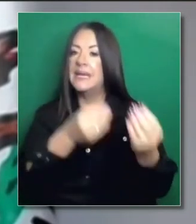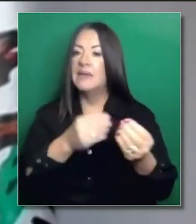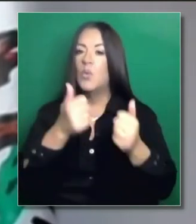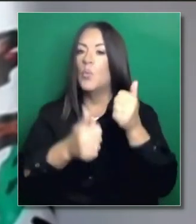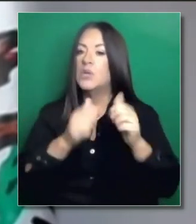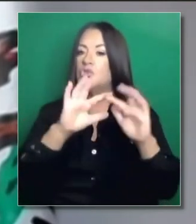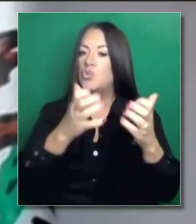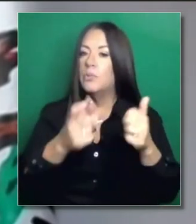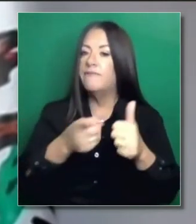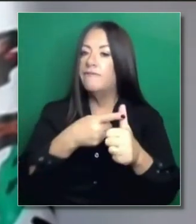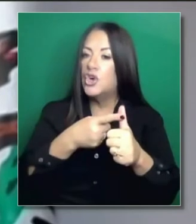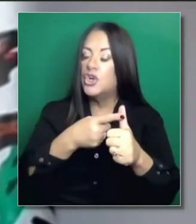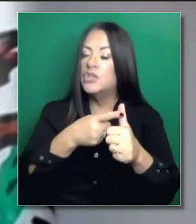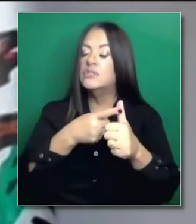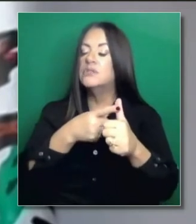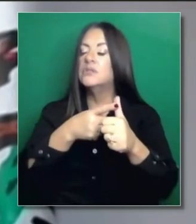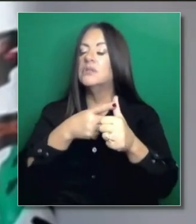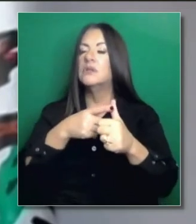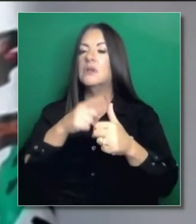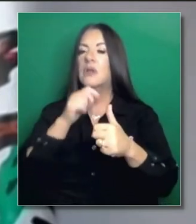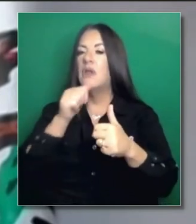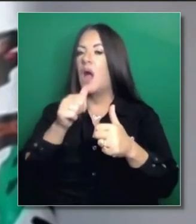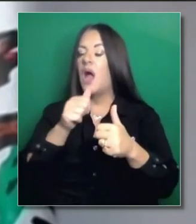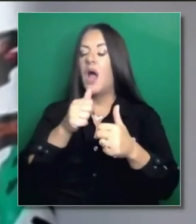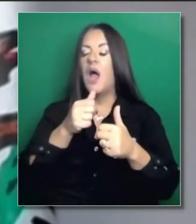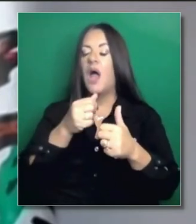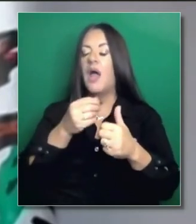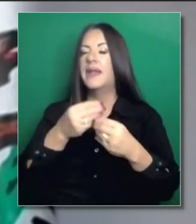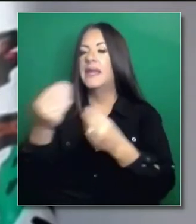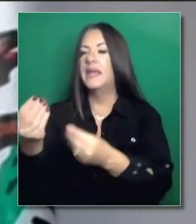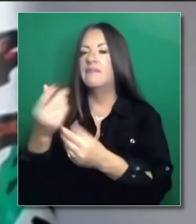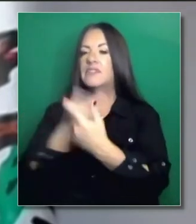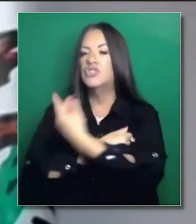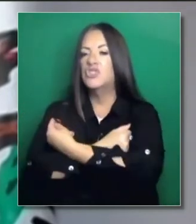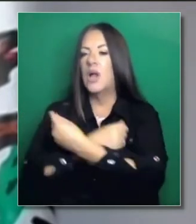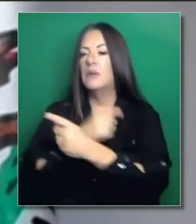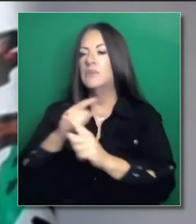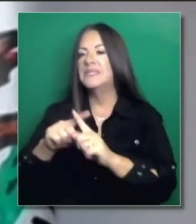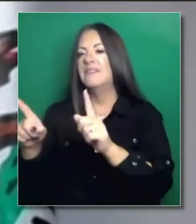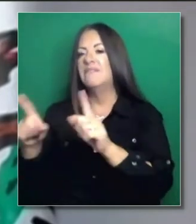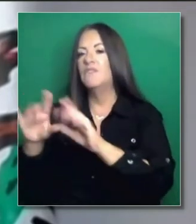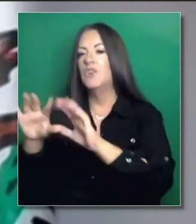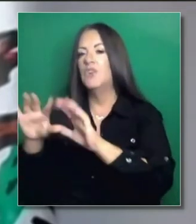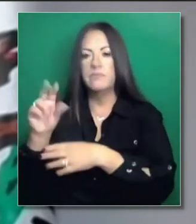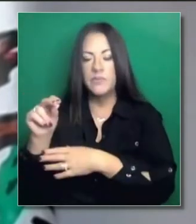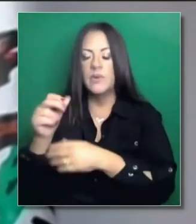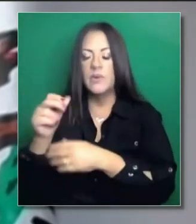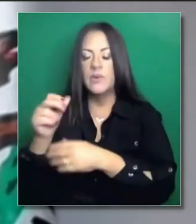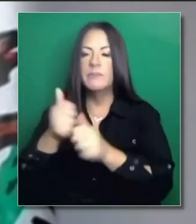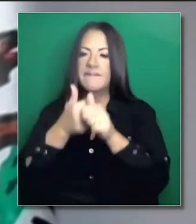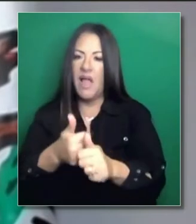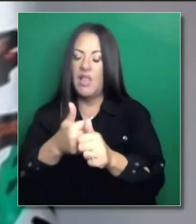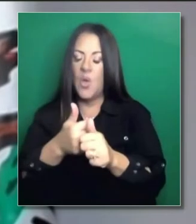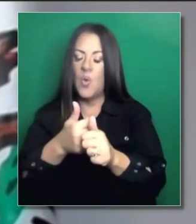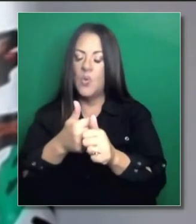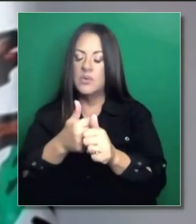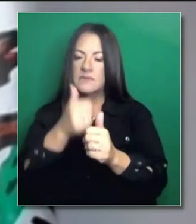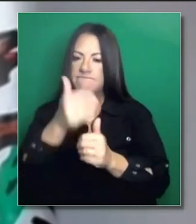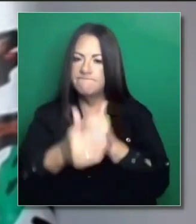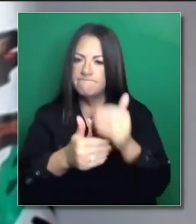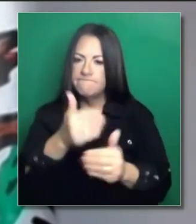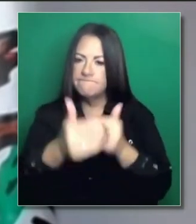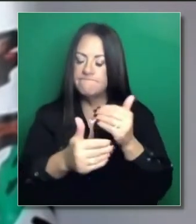Entonces, lo que realmente queremos es que puedan seguir adelante vacunando a la gente según las